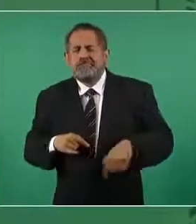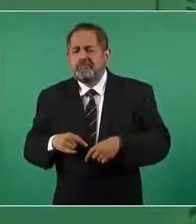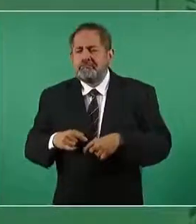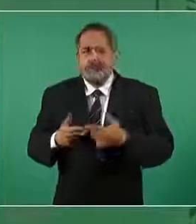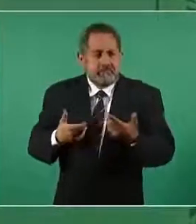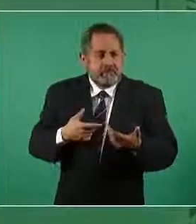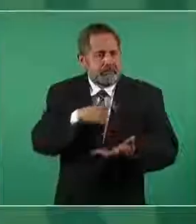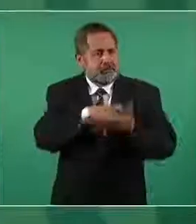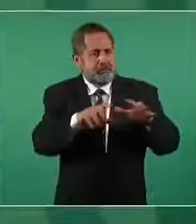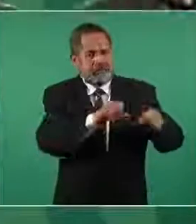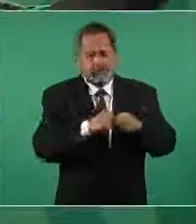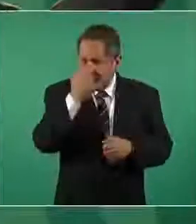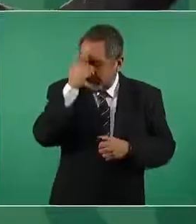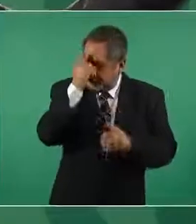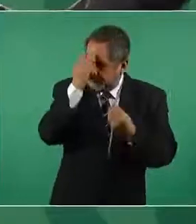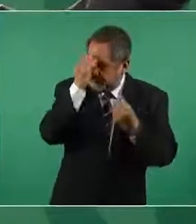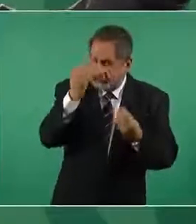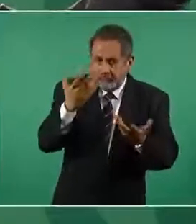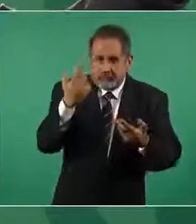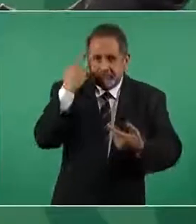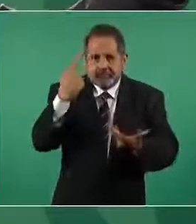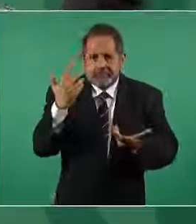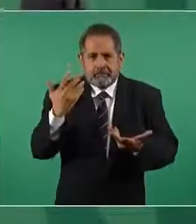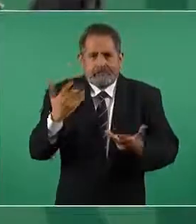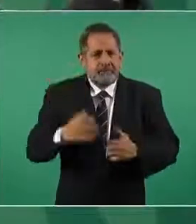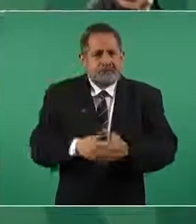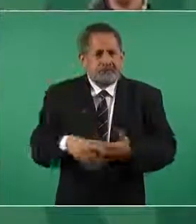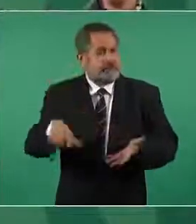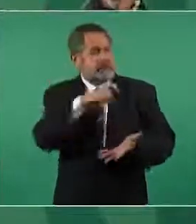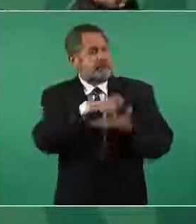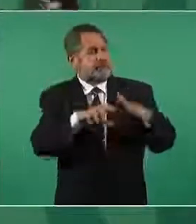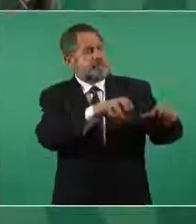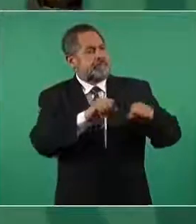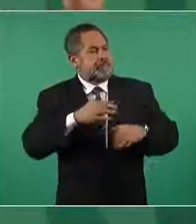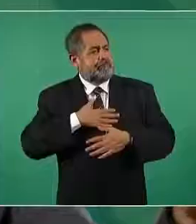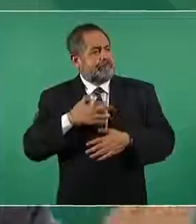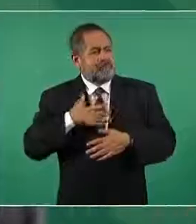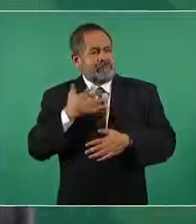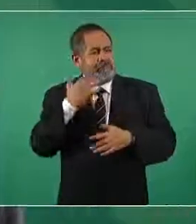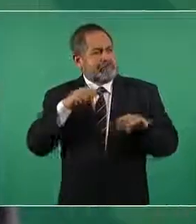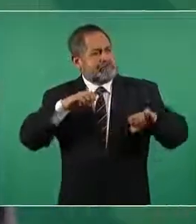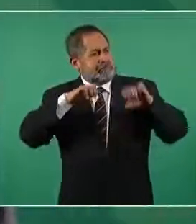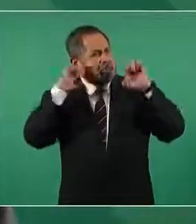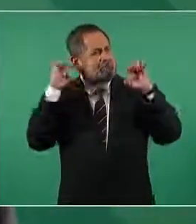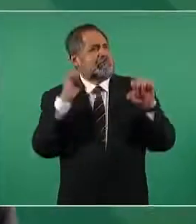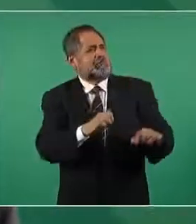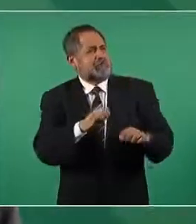¿a quién se le ocurre comprar un avión faraónico?